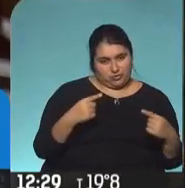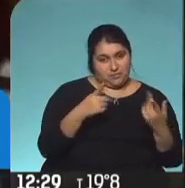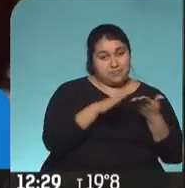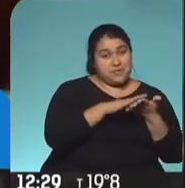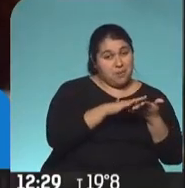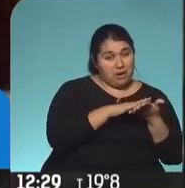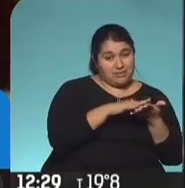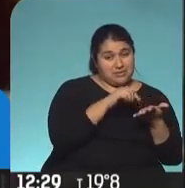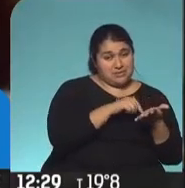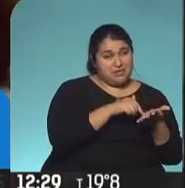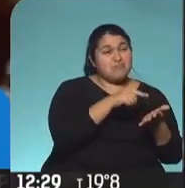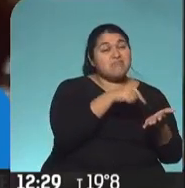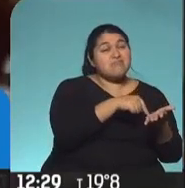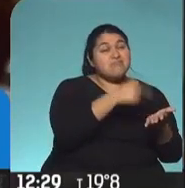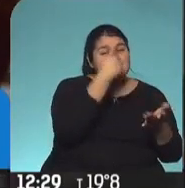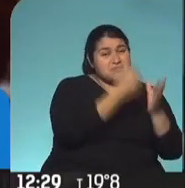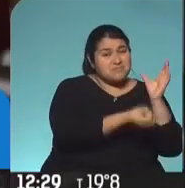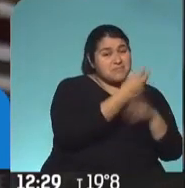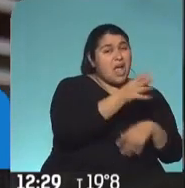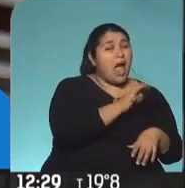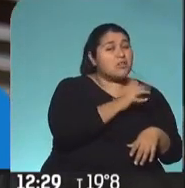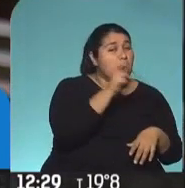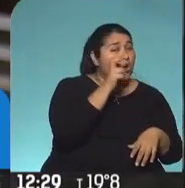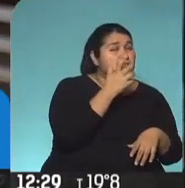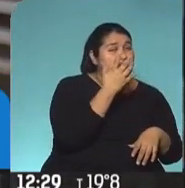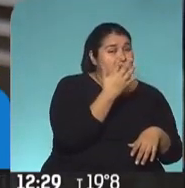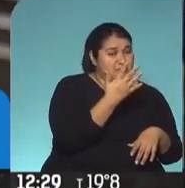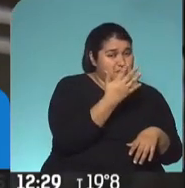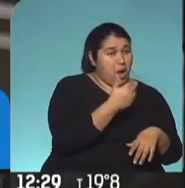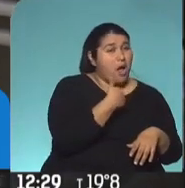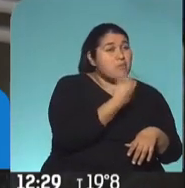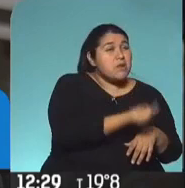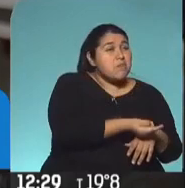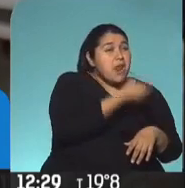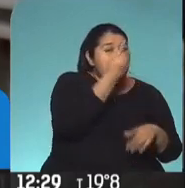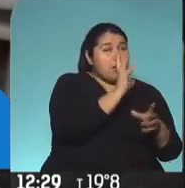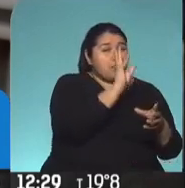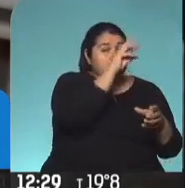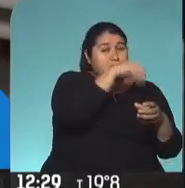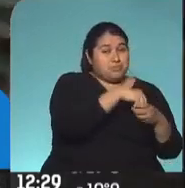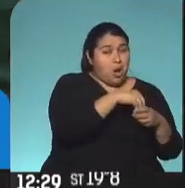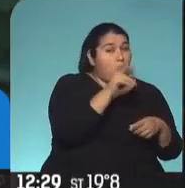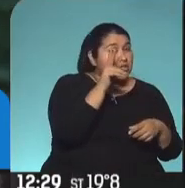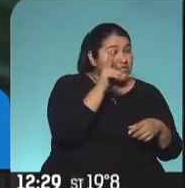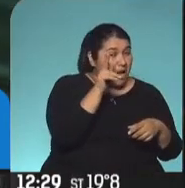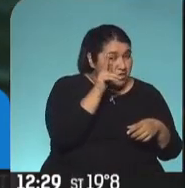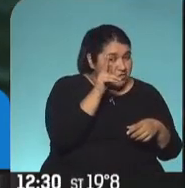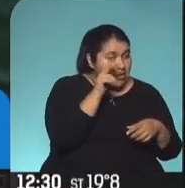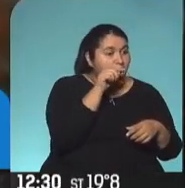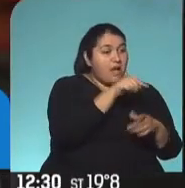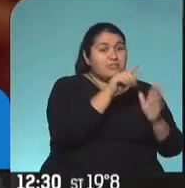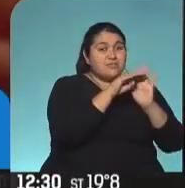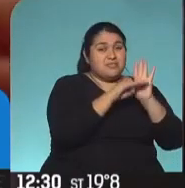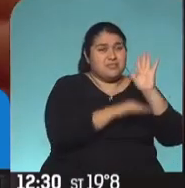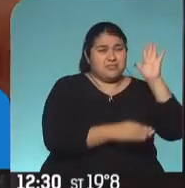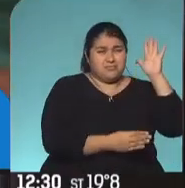obsoleta. Fue creada en el año 85, implementada por primera vez en el año 88. Y a pesar de ser la medida central